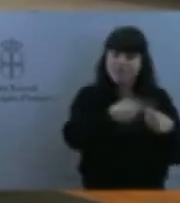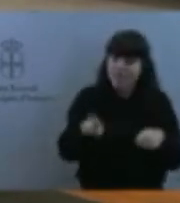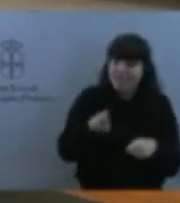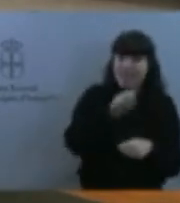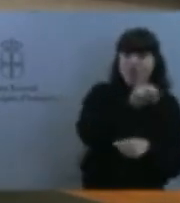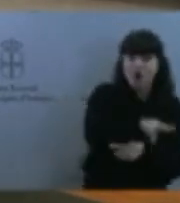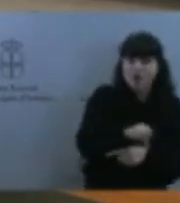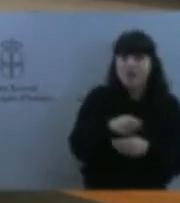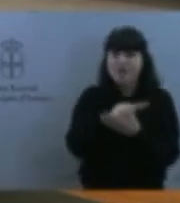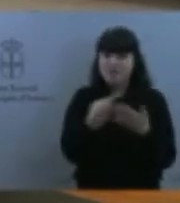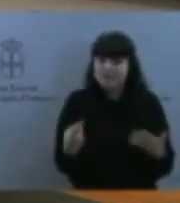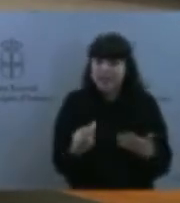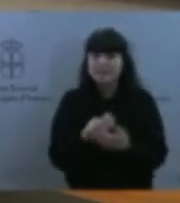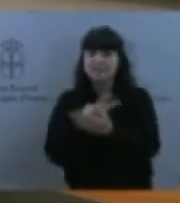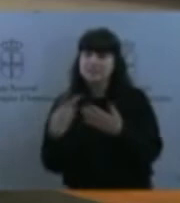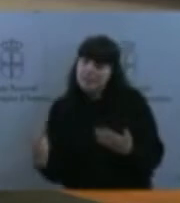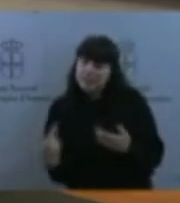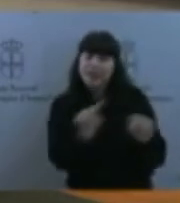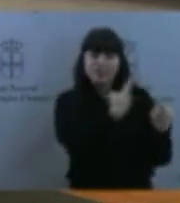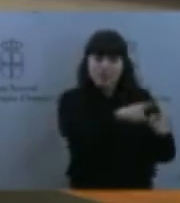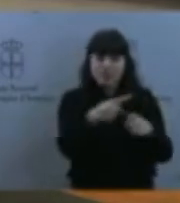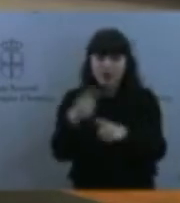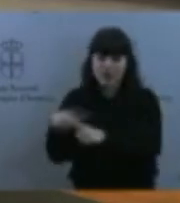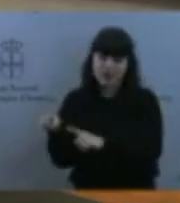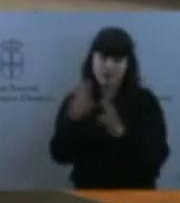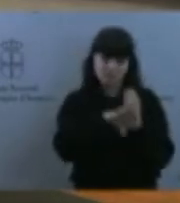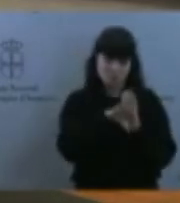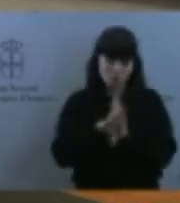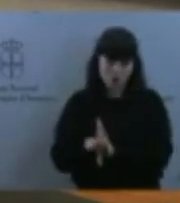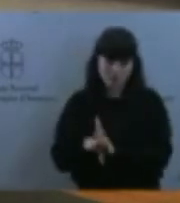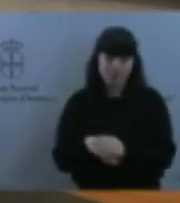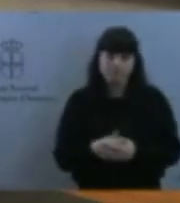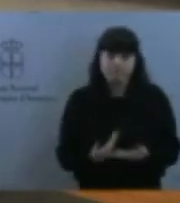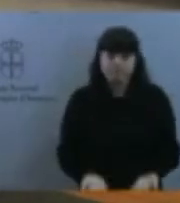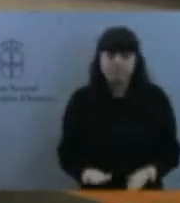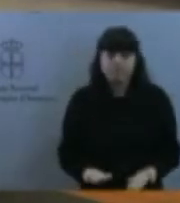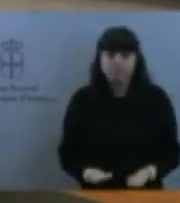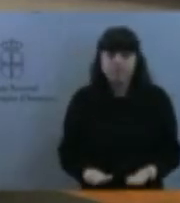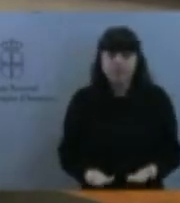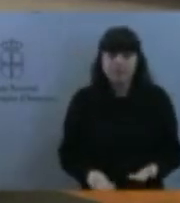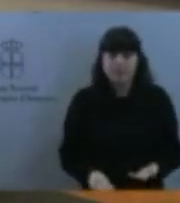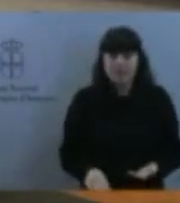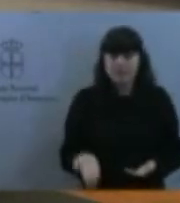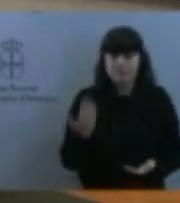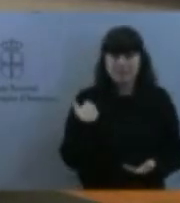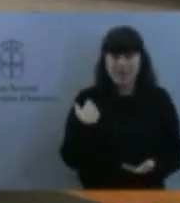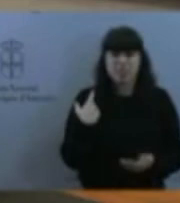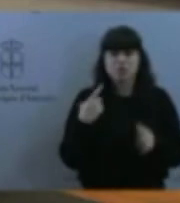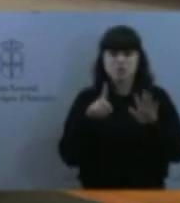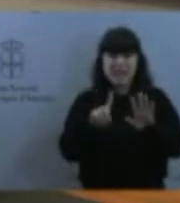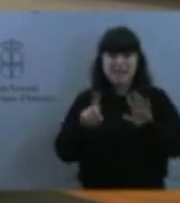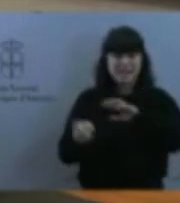para estos programas de los que le estoy hablando. Hombre, en la reunión que hubo el 6 de agosto, que nos convocó y estaba la ministra de